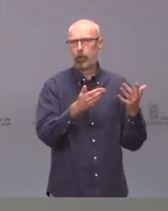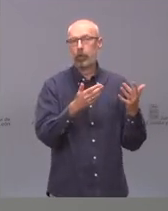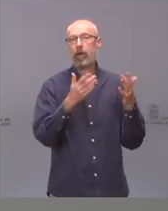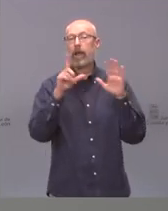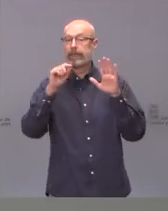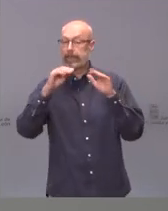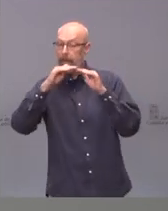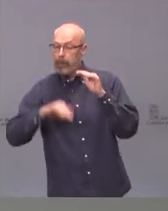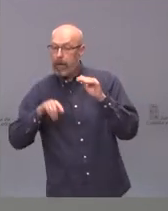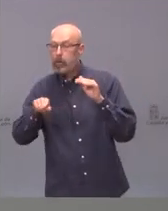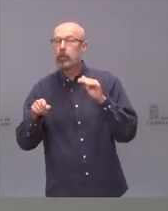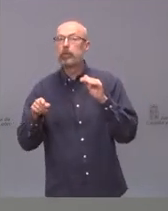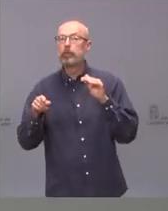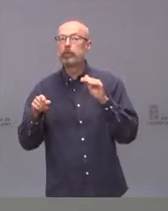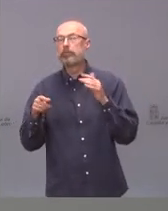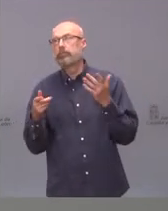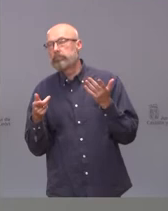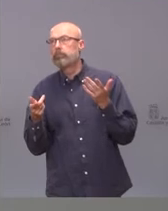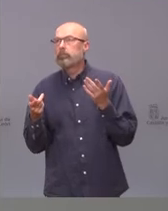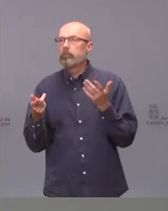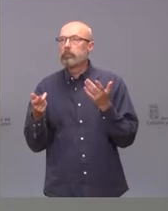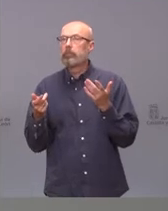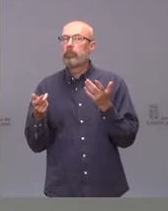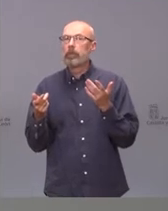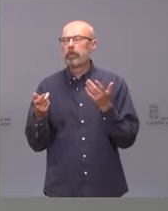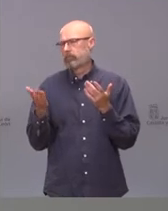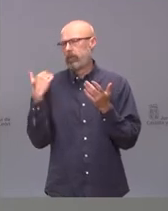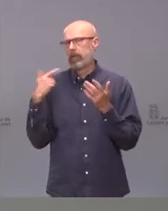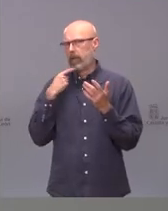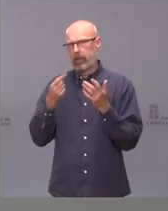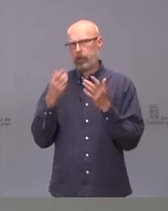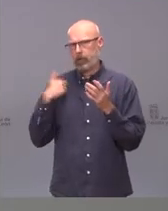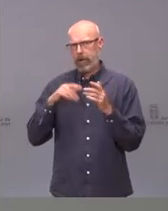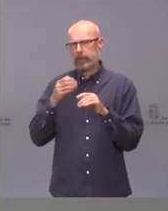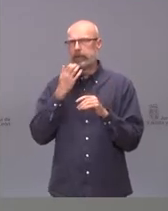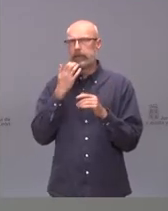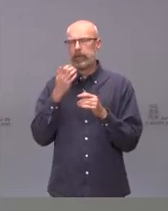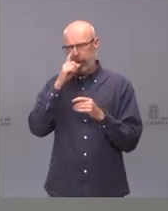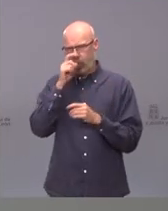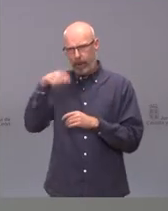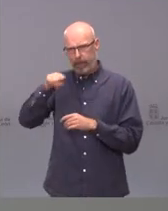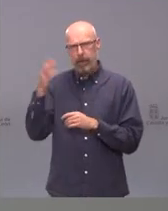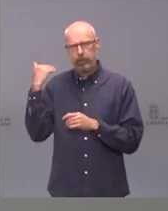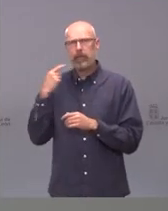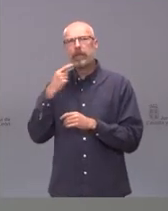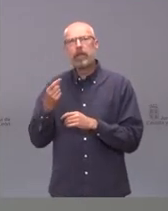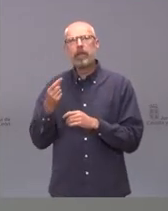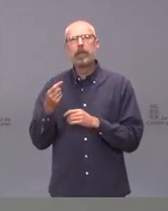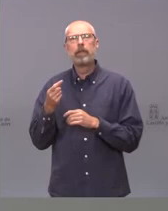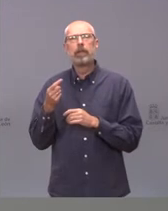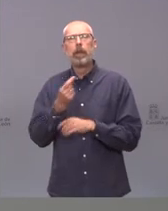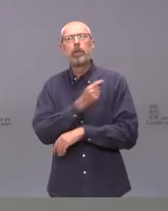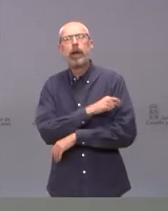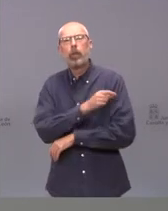60 años es algo que se indicó desde un principio, si ustedes recuerdan, la vacunación era solamente